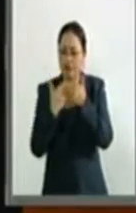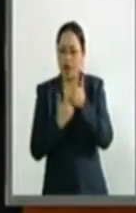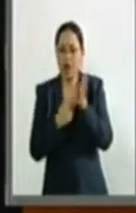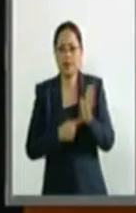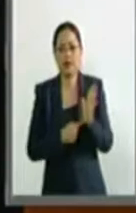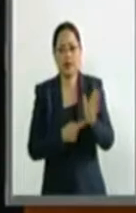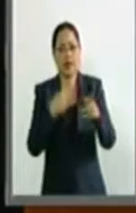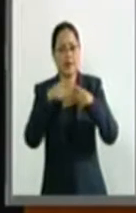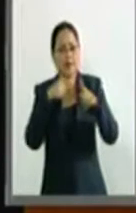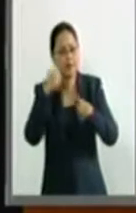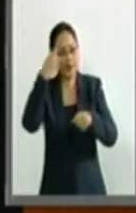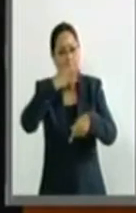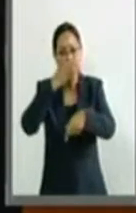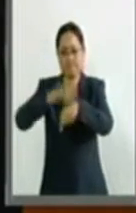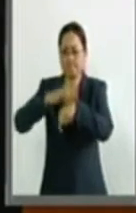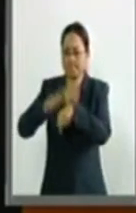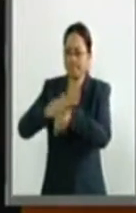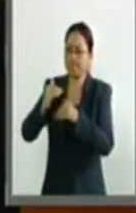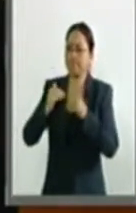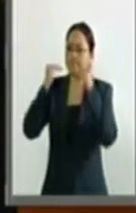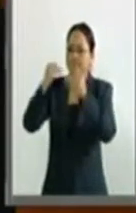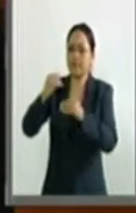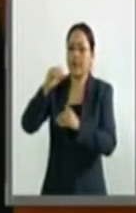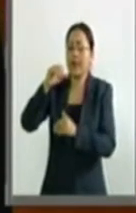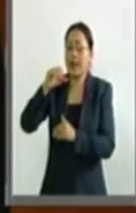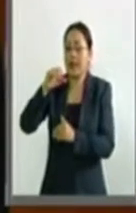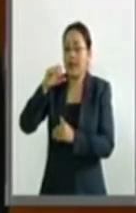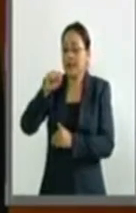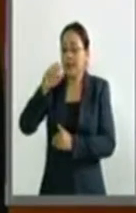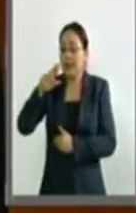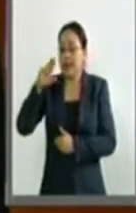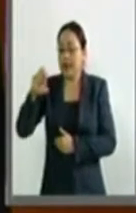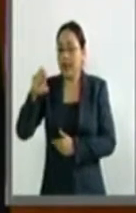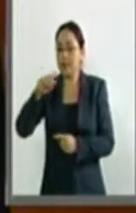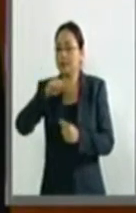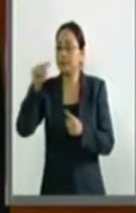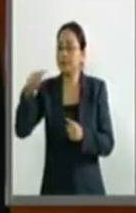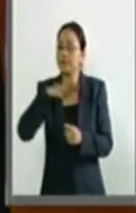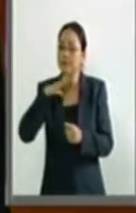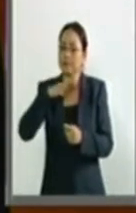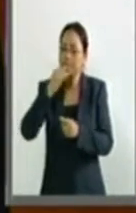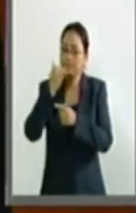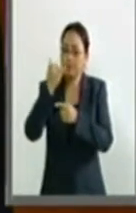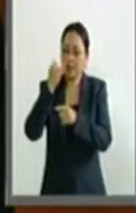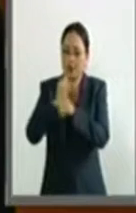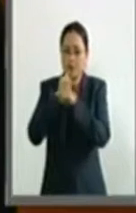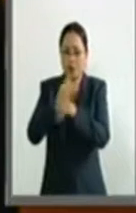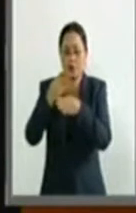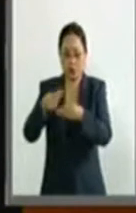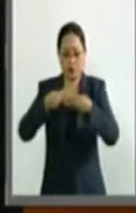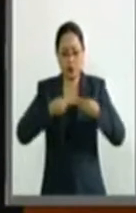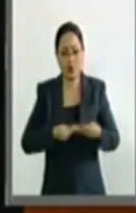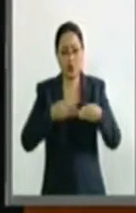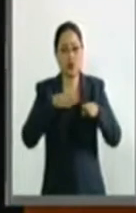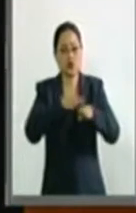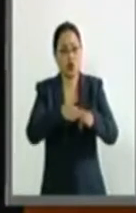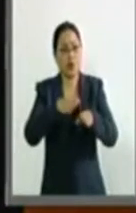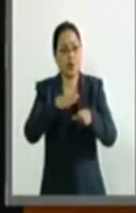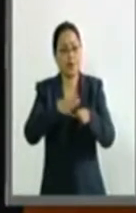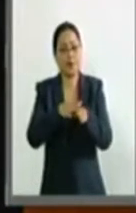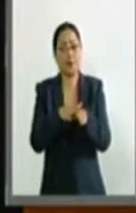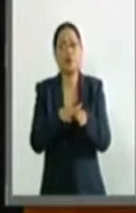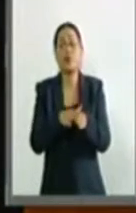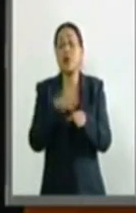objeto exhortar primeramente a la Secretaría de Relaciones Exteriores a rendir un informe detallado sobre la conveniencia